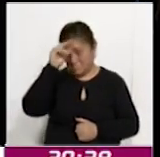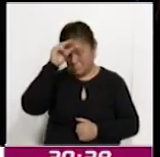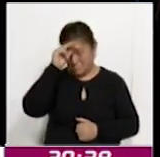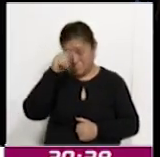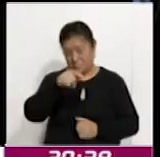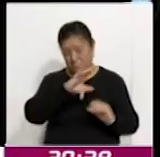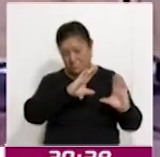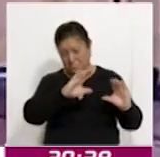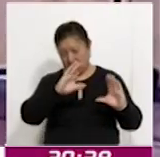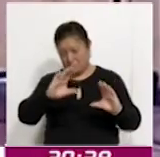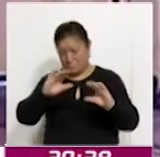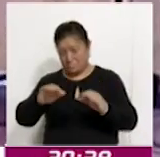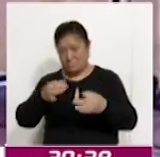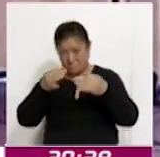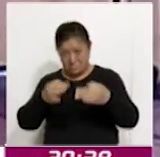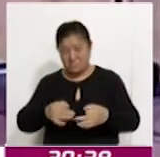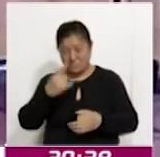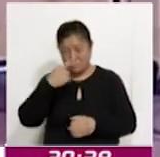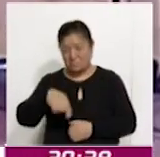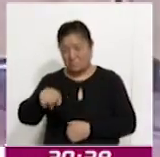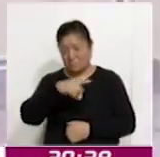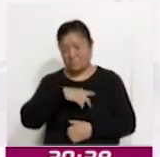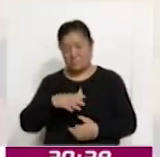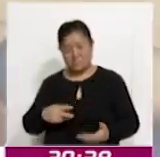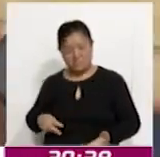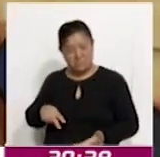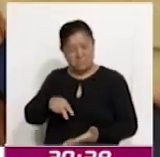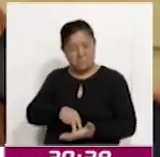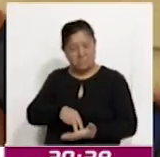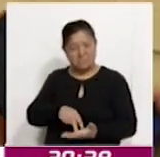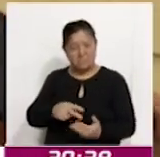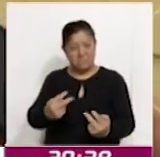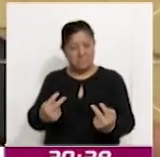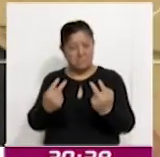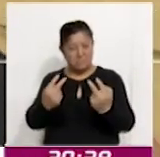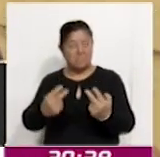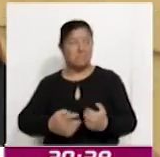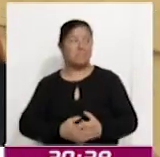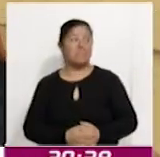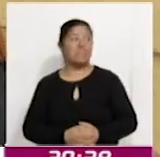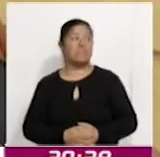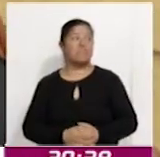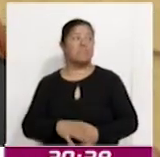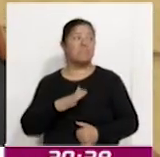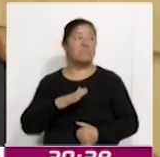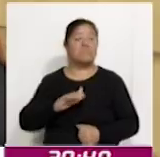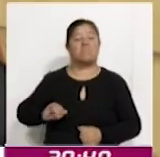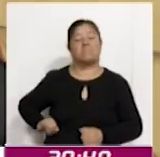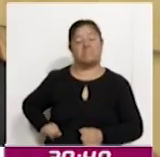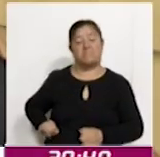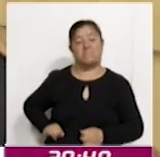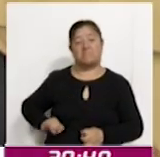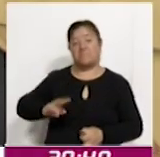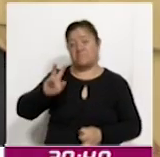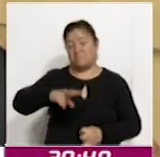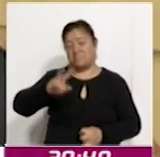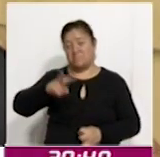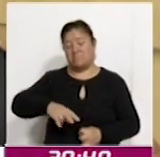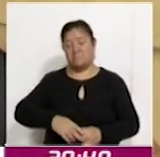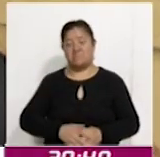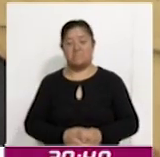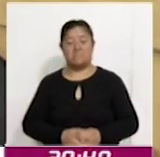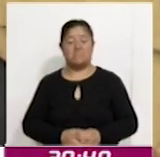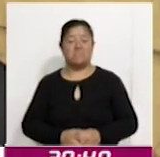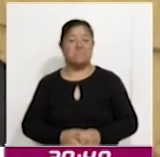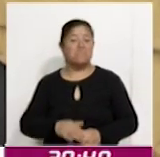que recibieron los participantes para enfrentar esta competencia. Ha sido muy interesante, realmente el